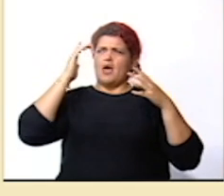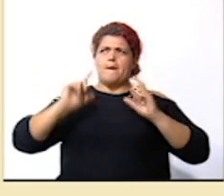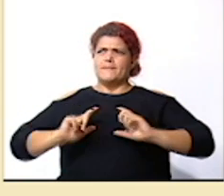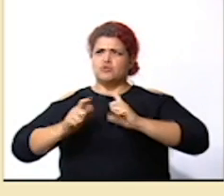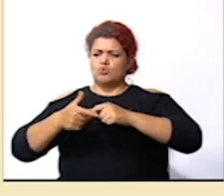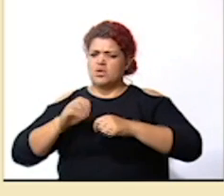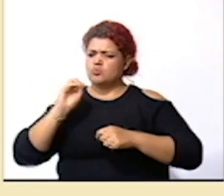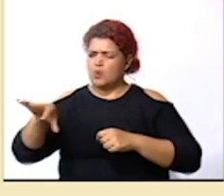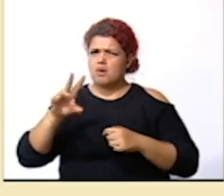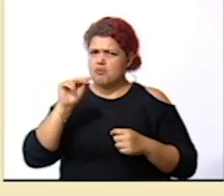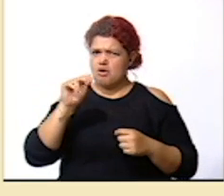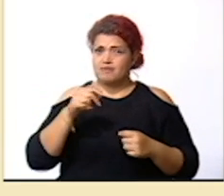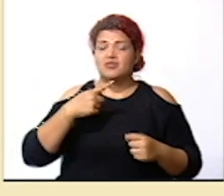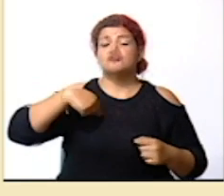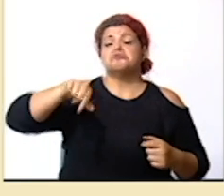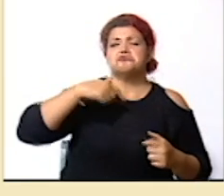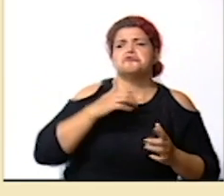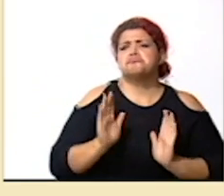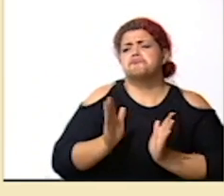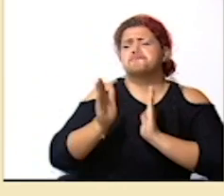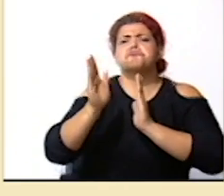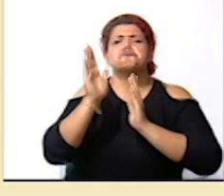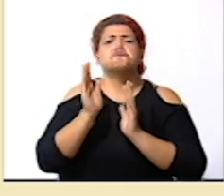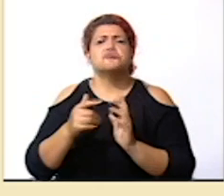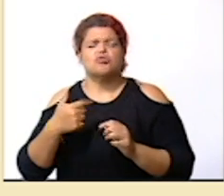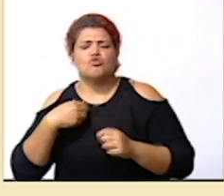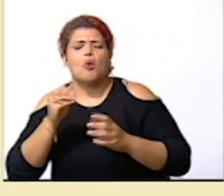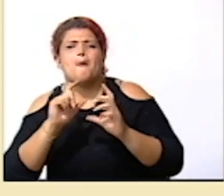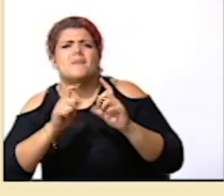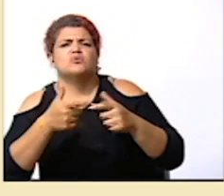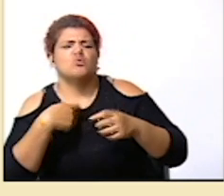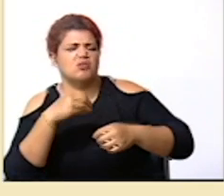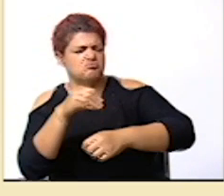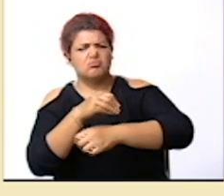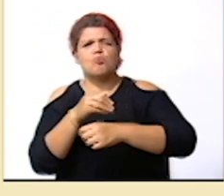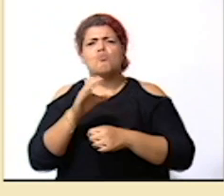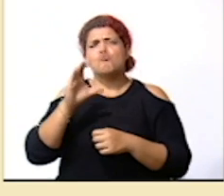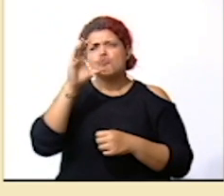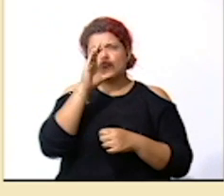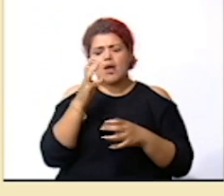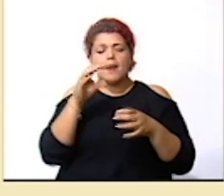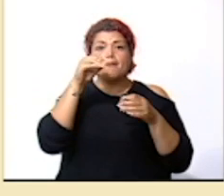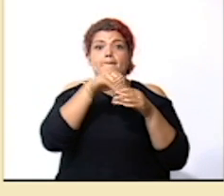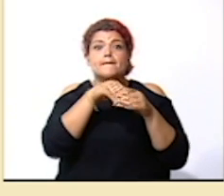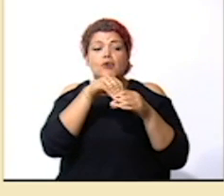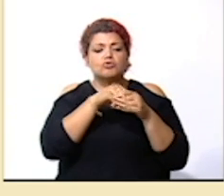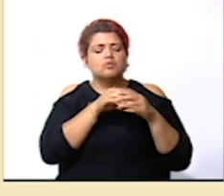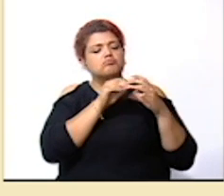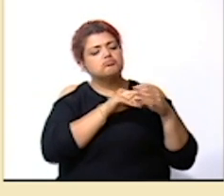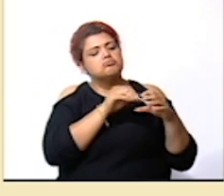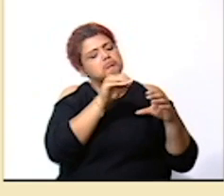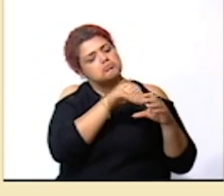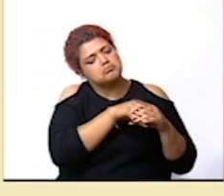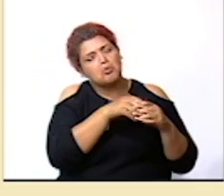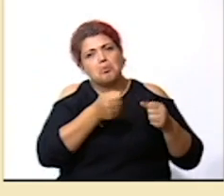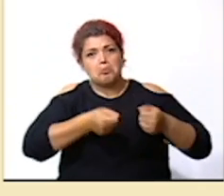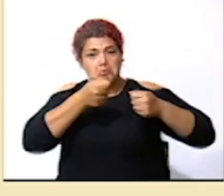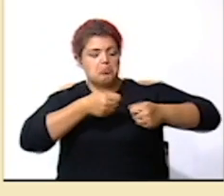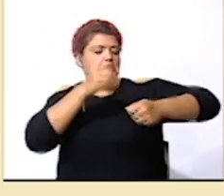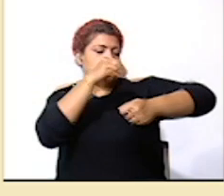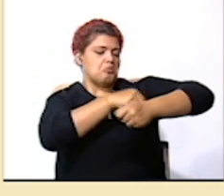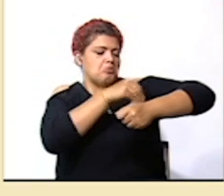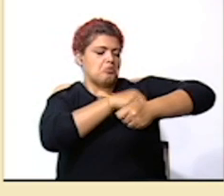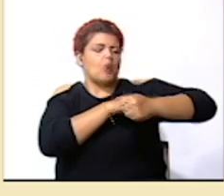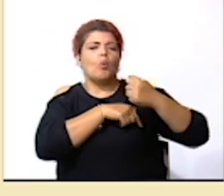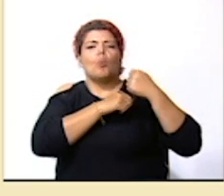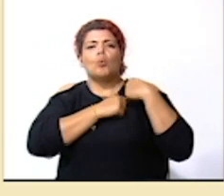vamos por la calle y llevamos una basura debemos de buscar una bolsita y depositarlo en nuestro bolso si no